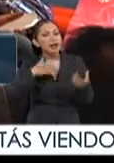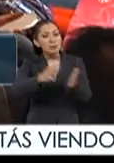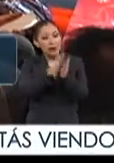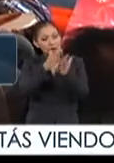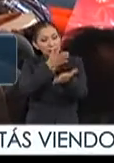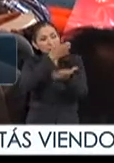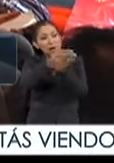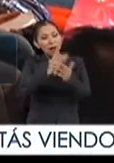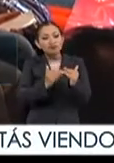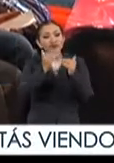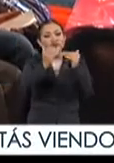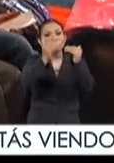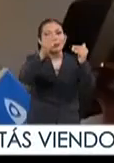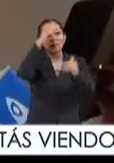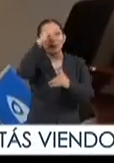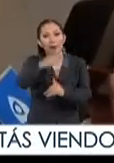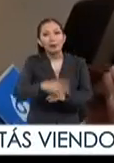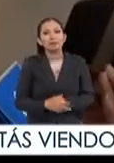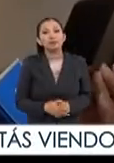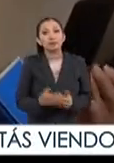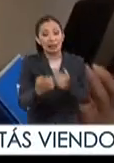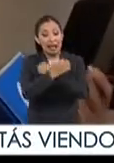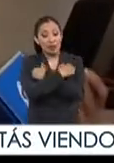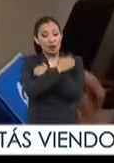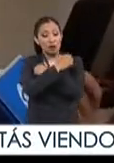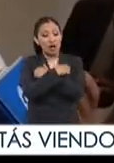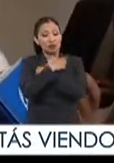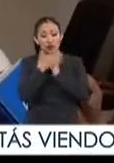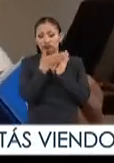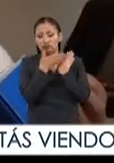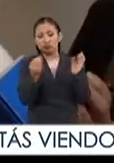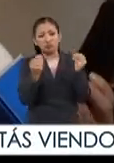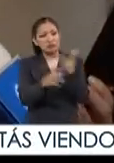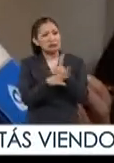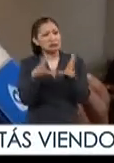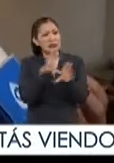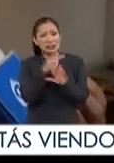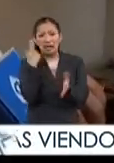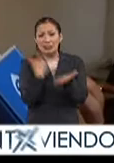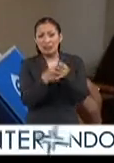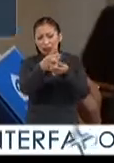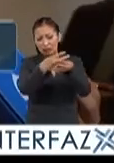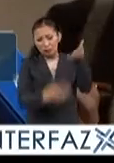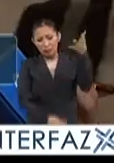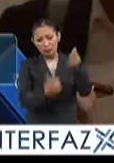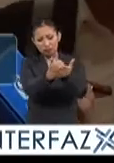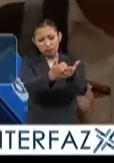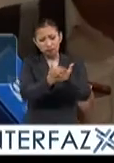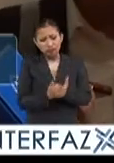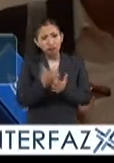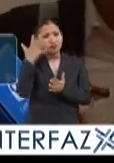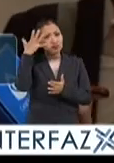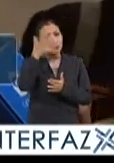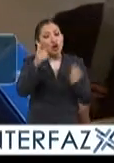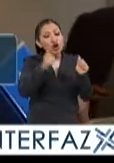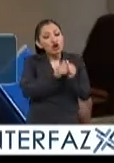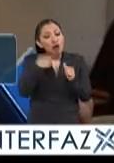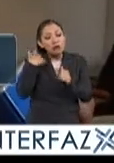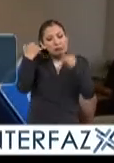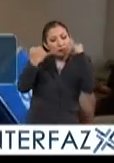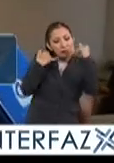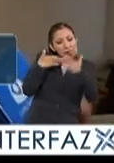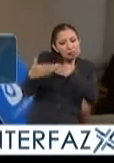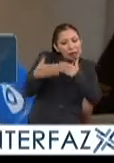participen en el crecimiento del país. por la educación pasa mucho de lo que nos permitirá que a través de la